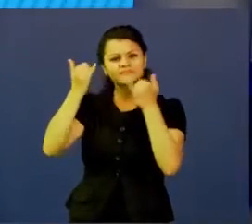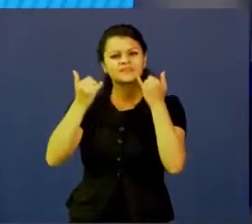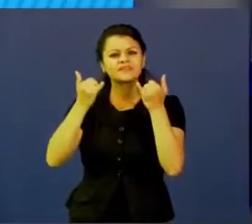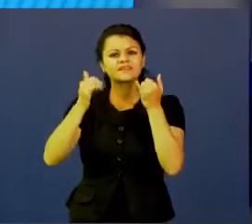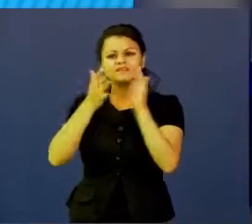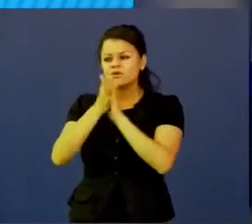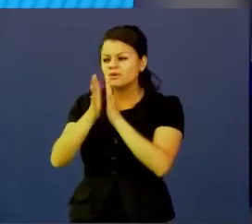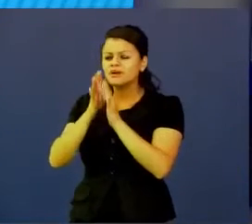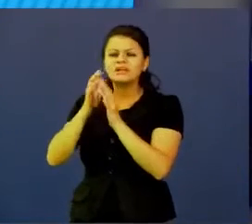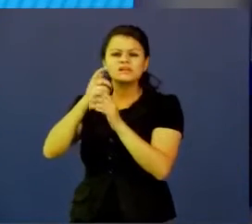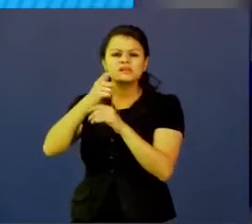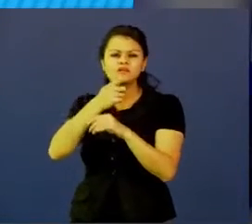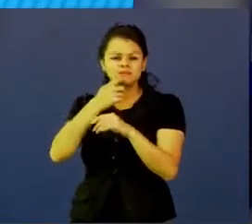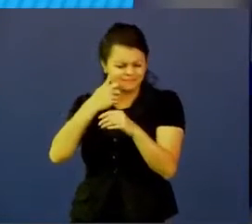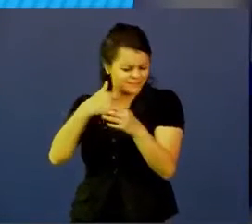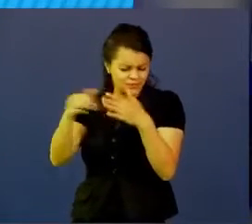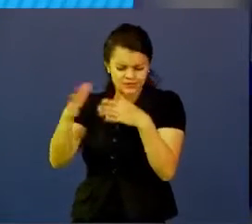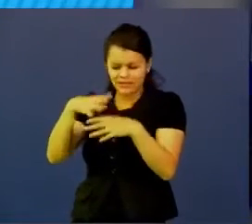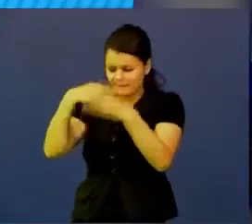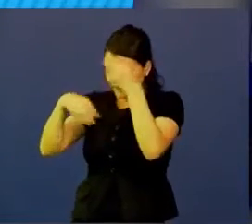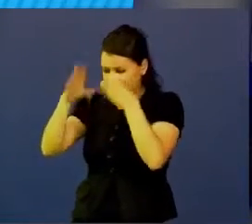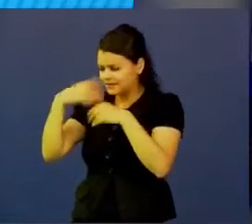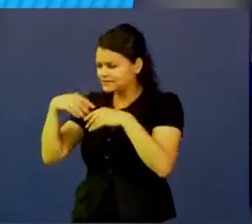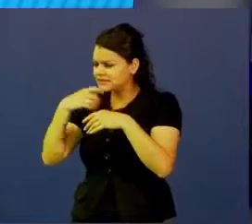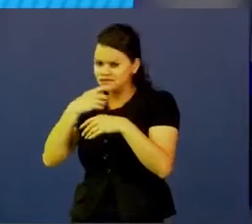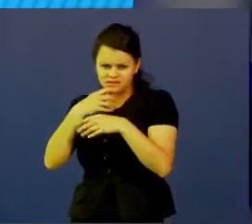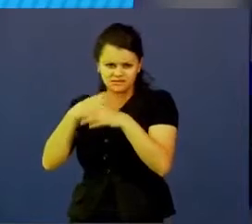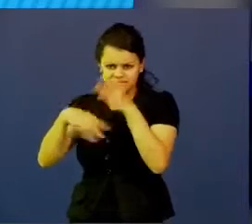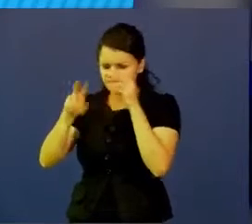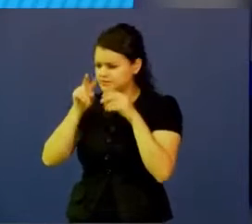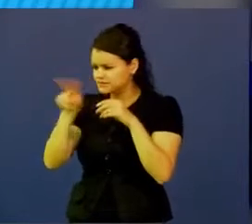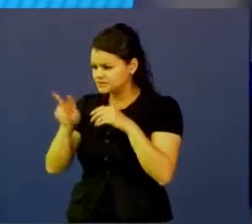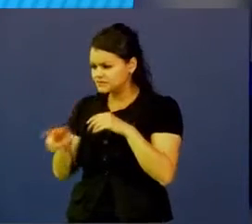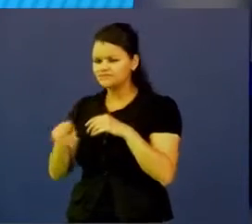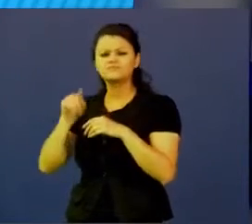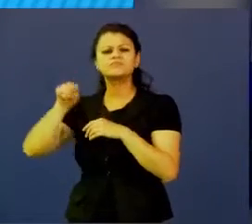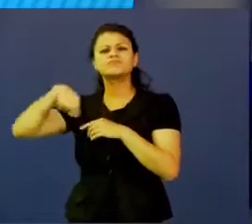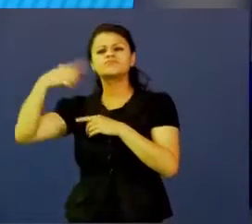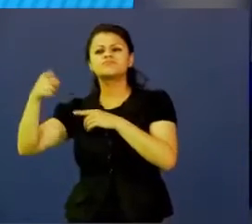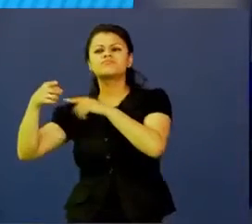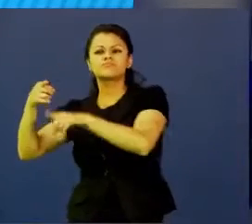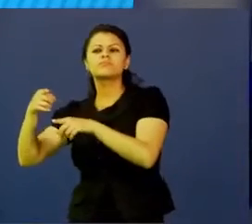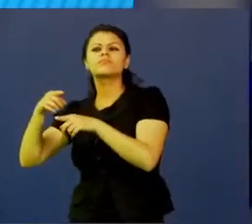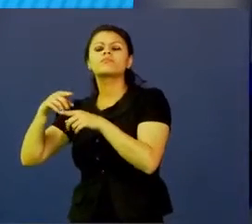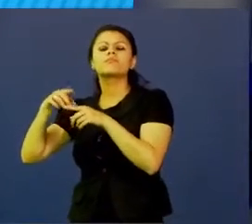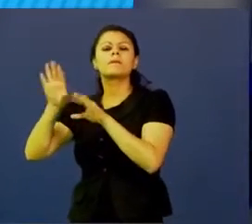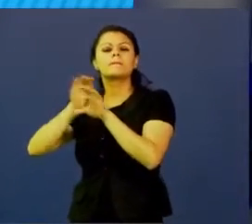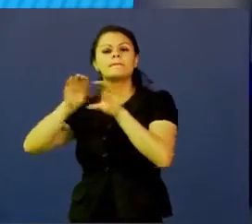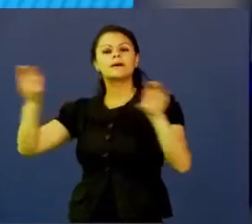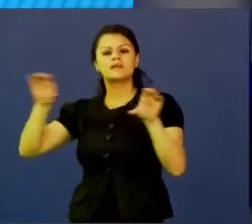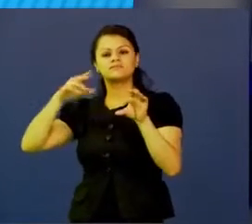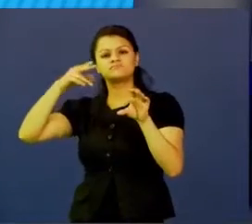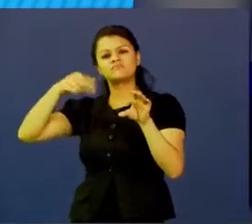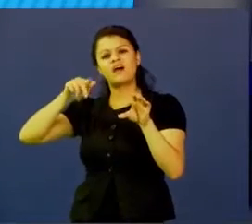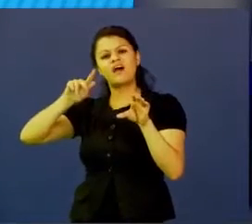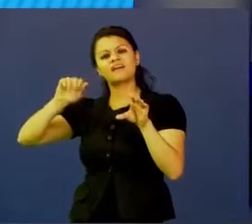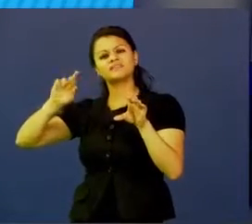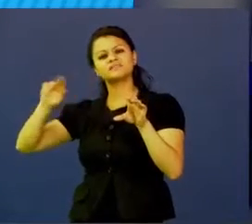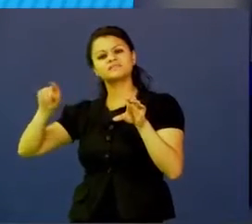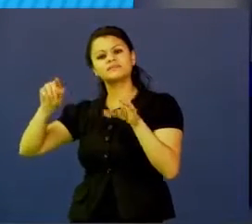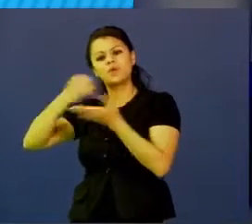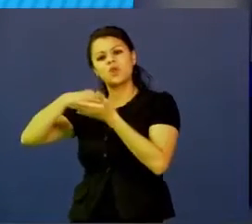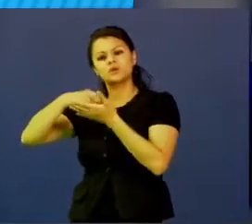información en inglés. Acá, esto es una página de hackers biológicos también con mucha información abierta,